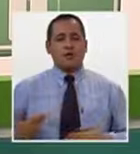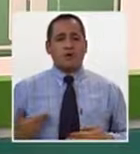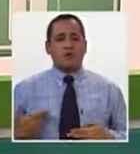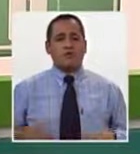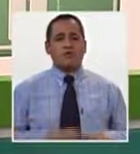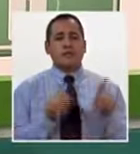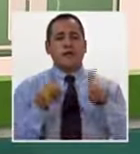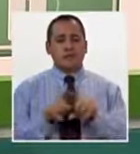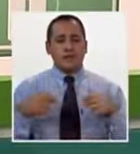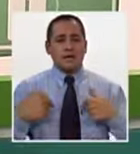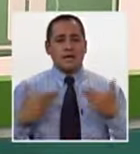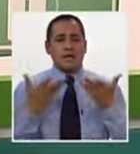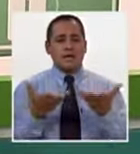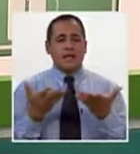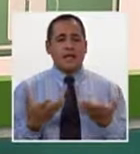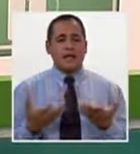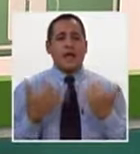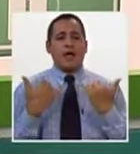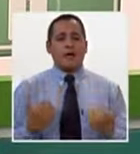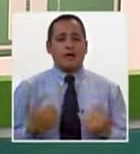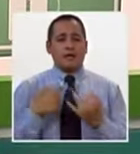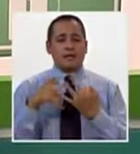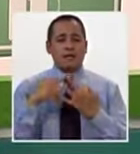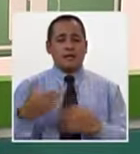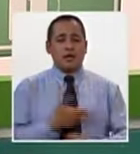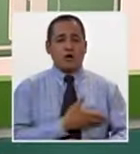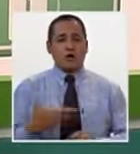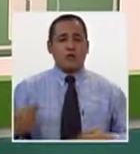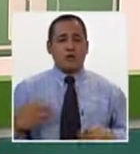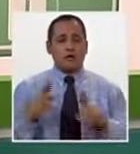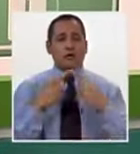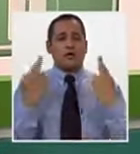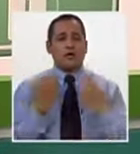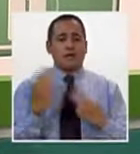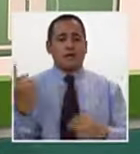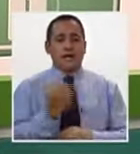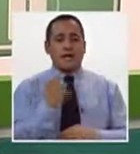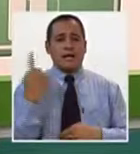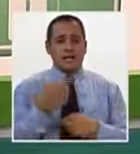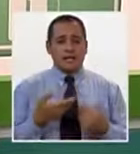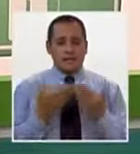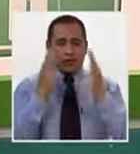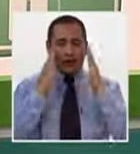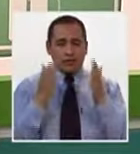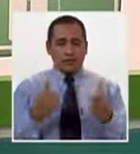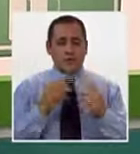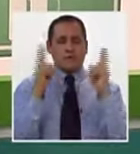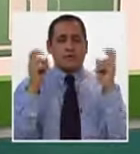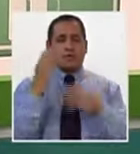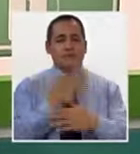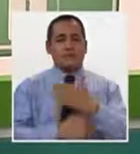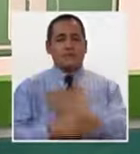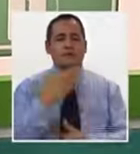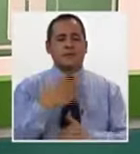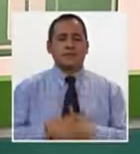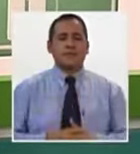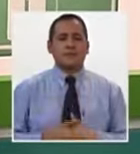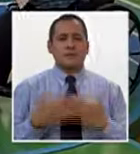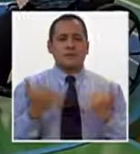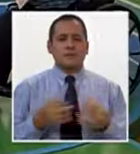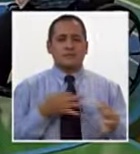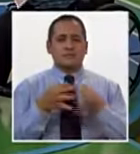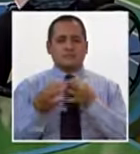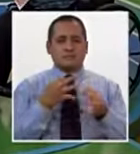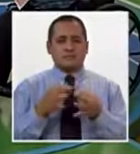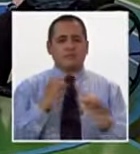y que van a permitir que los gobiernos regionales, locales y central tengan una mirada específica en materia de discapacidad. Y dime,